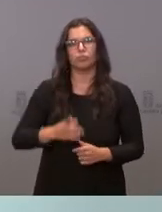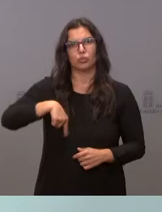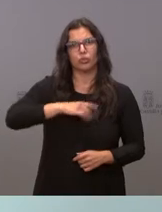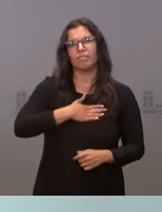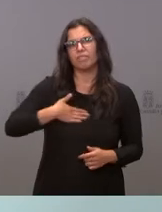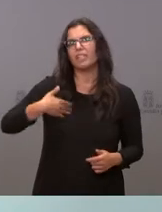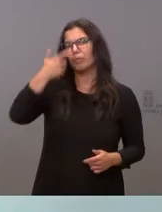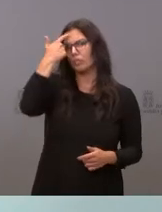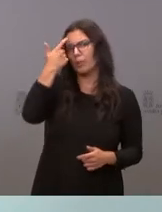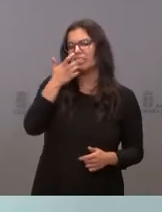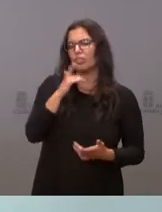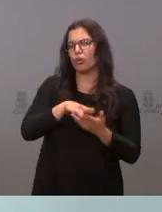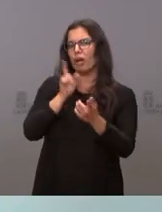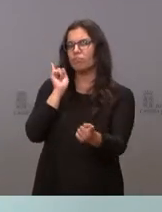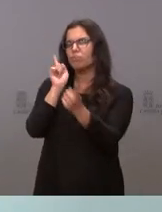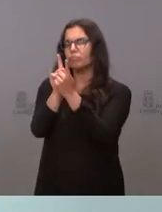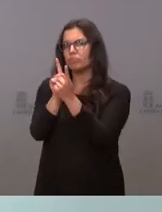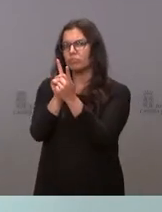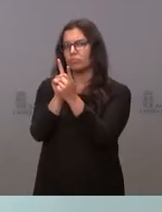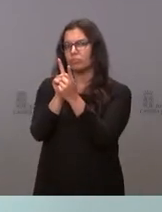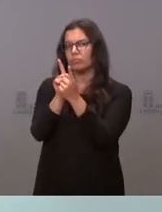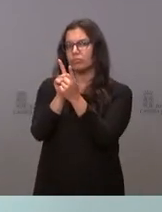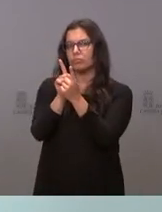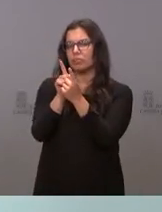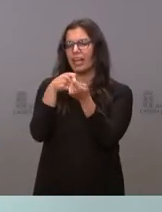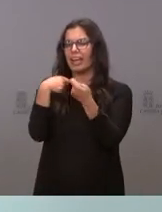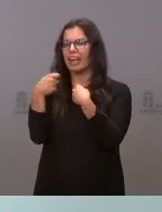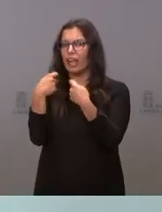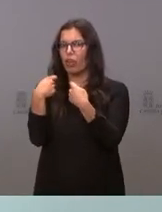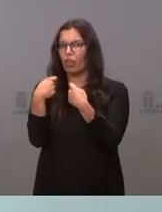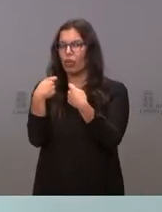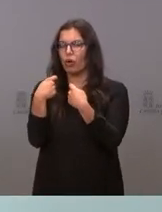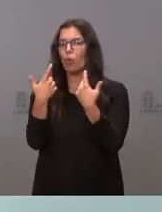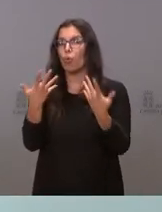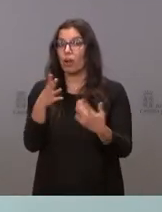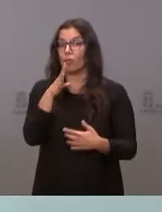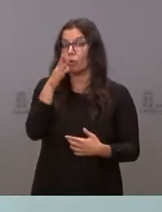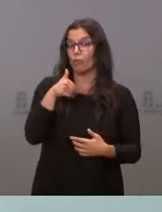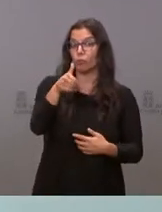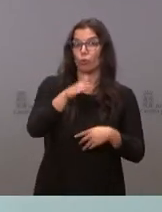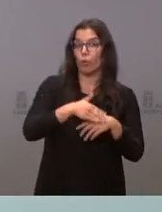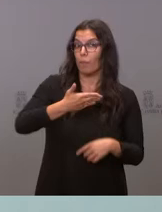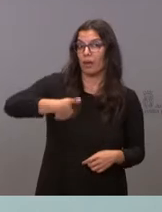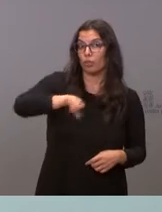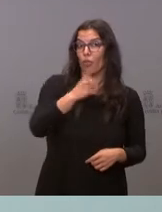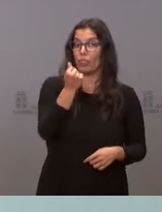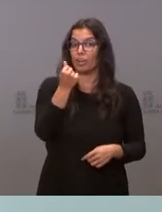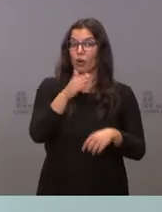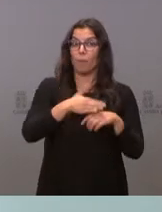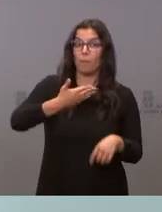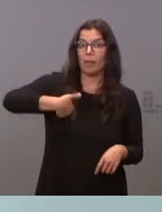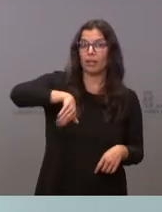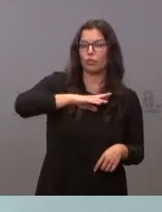saber qué se negocia con el futuro de todos, con el dinero de todos los españoles que vienen de Europa para la